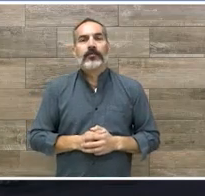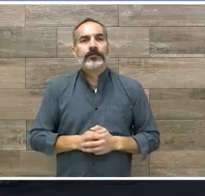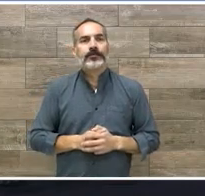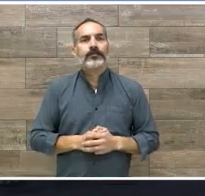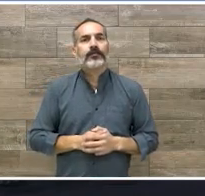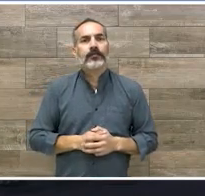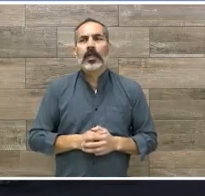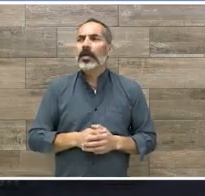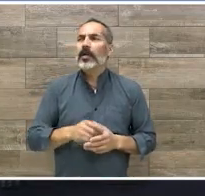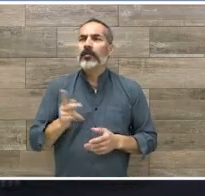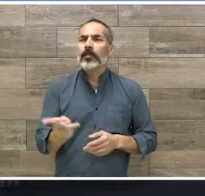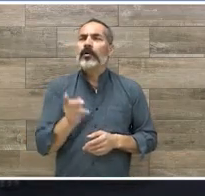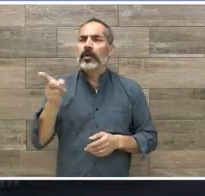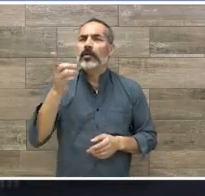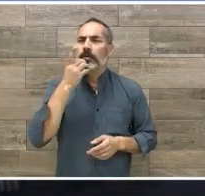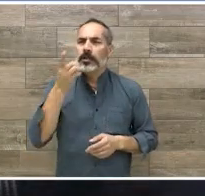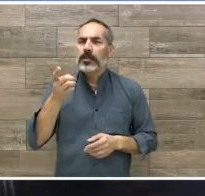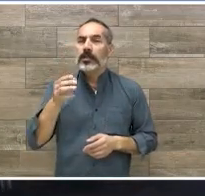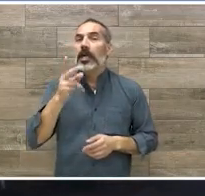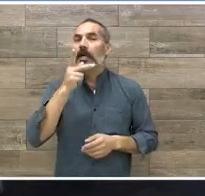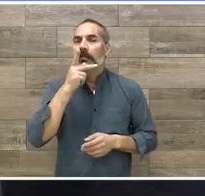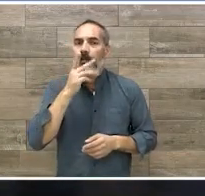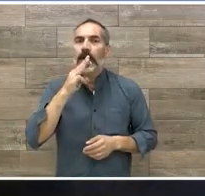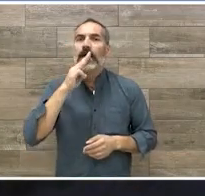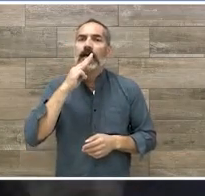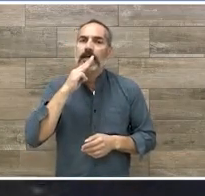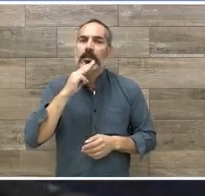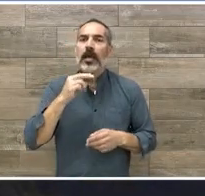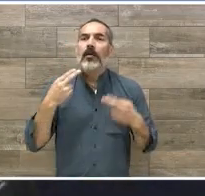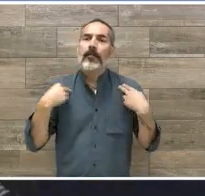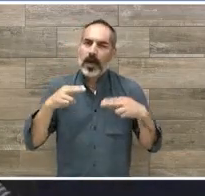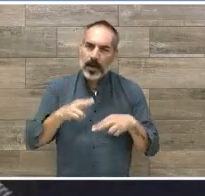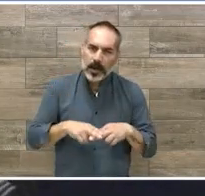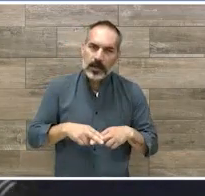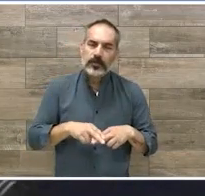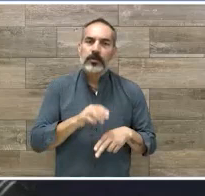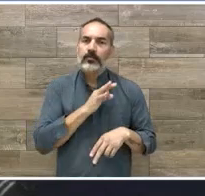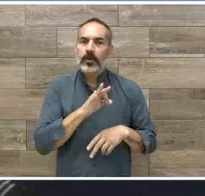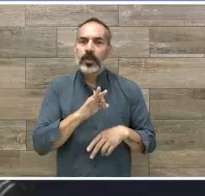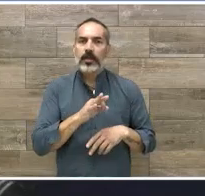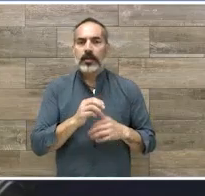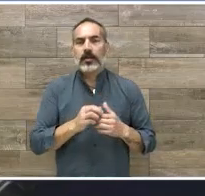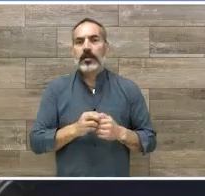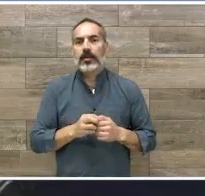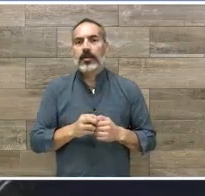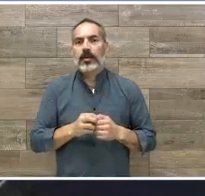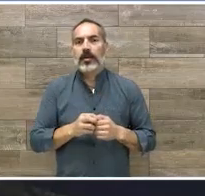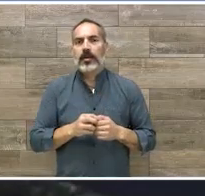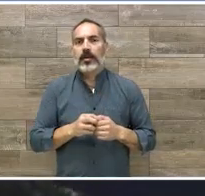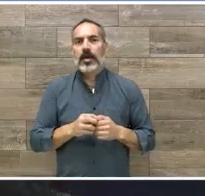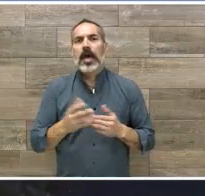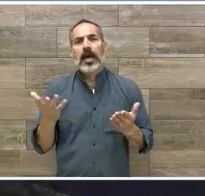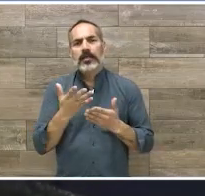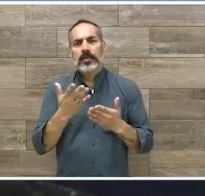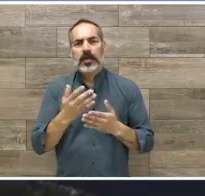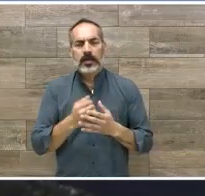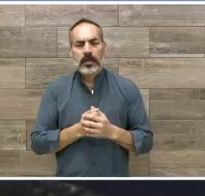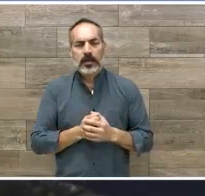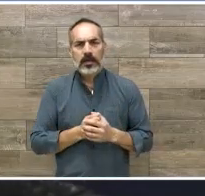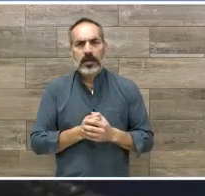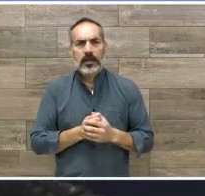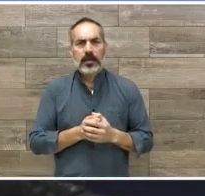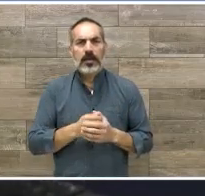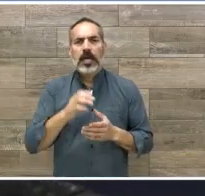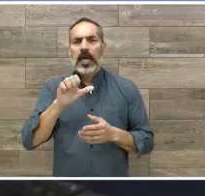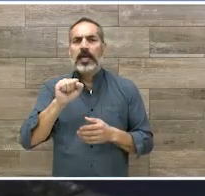tú dices a lo mejor los papás bueno, los papás los maestros pueden hacer la estimulación temprana de los niños